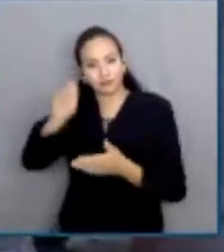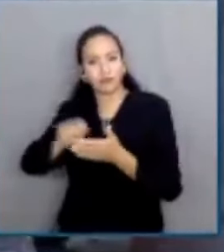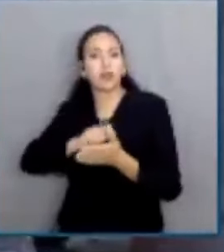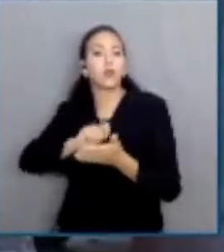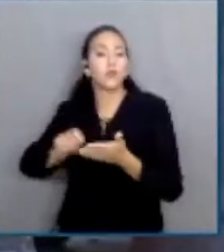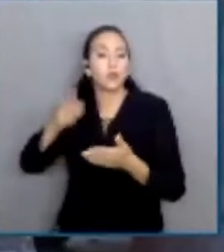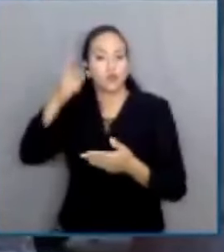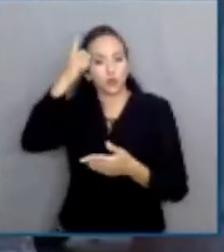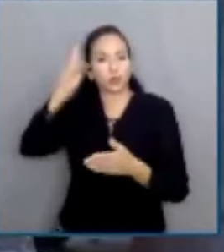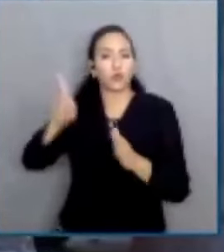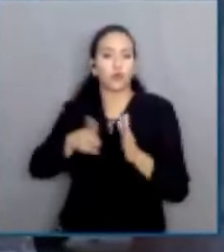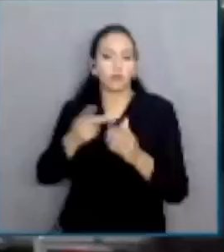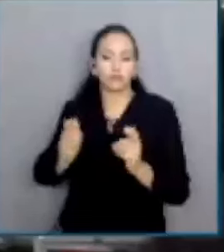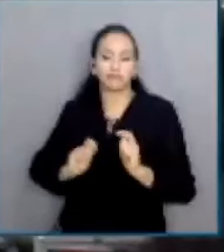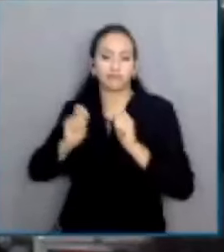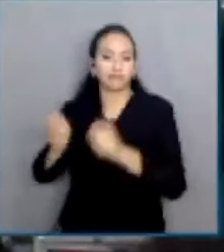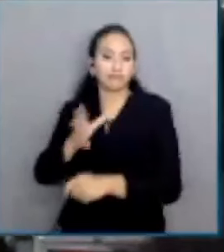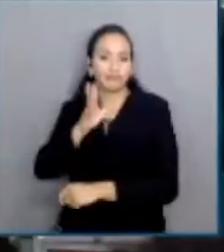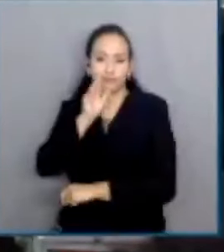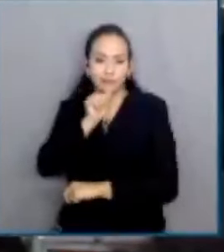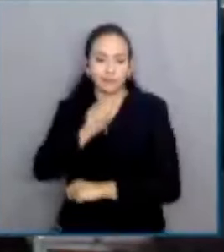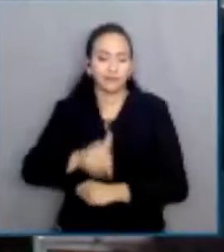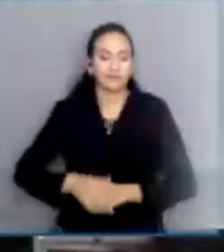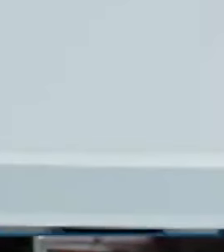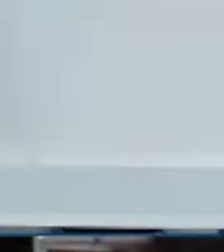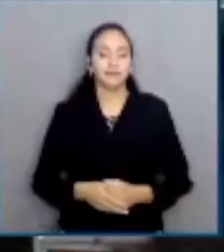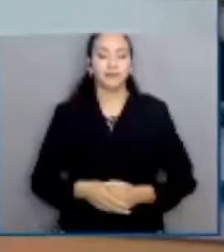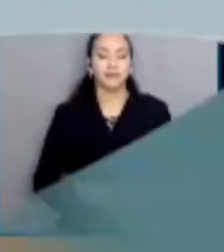el canal del Poder Judicial de la Federación, Mario López Peña.